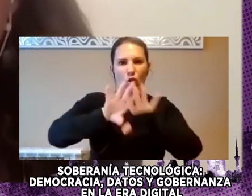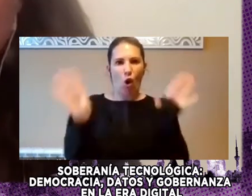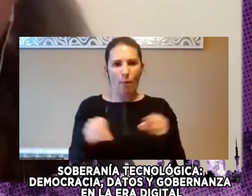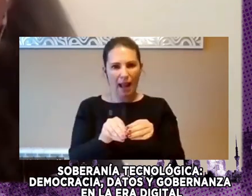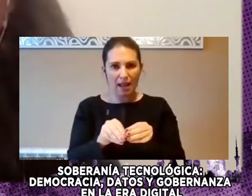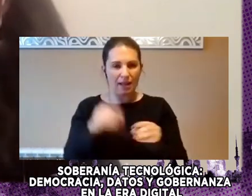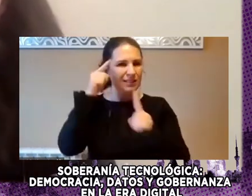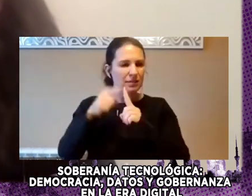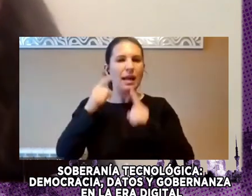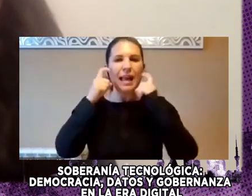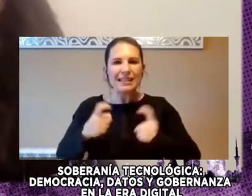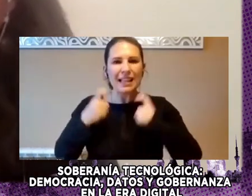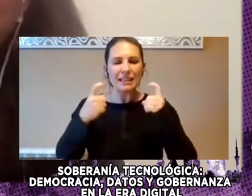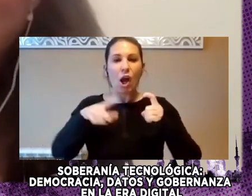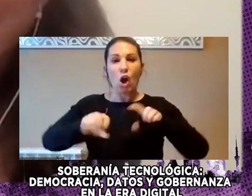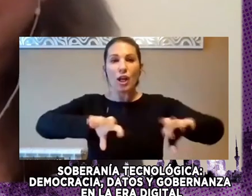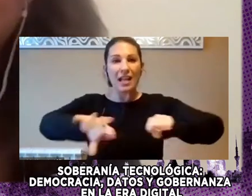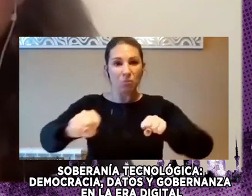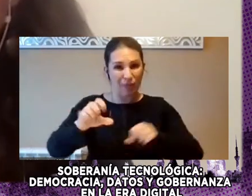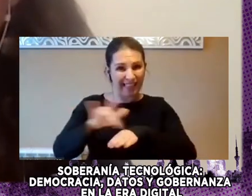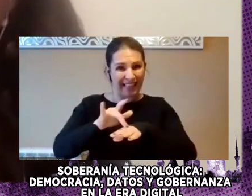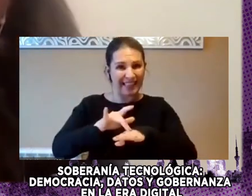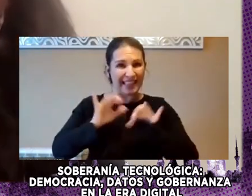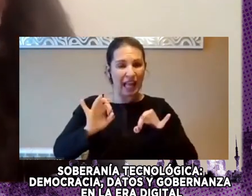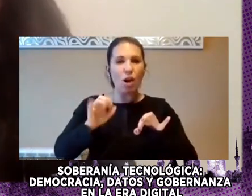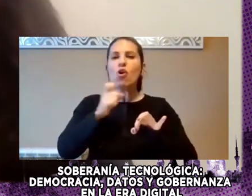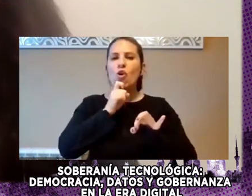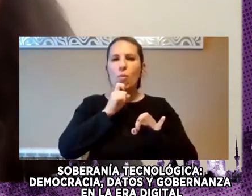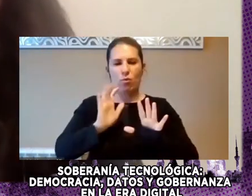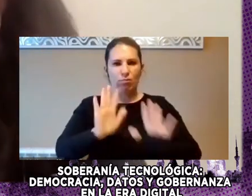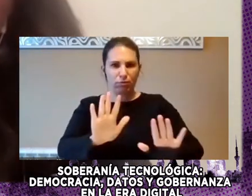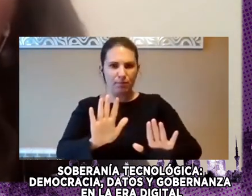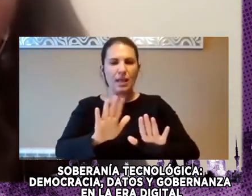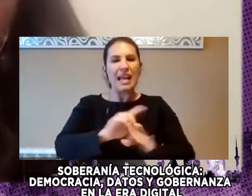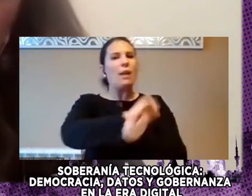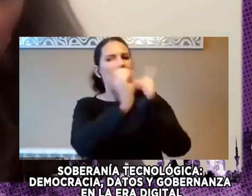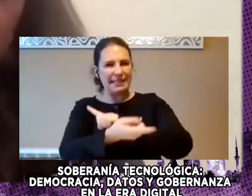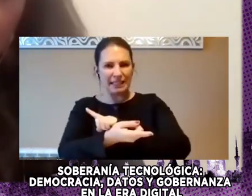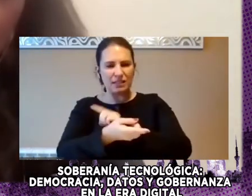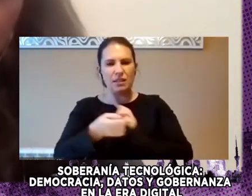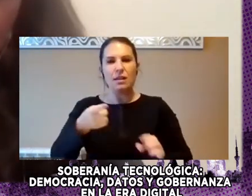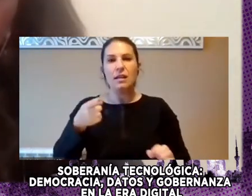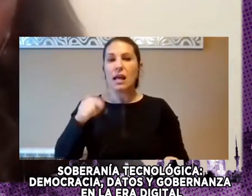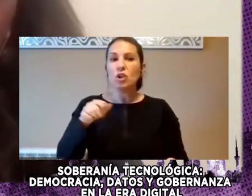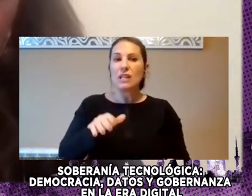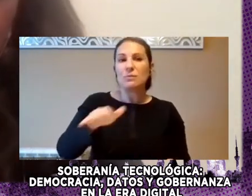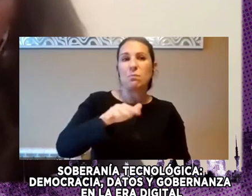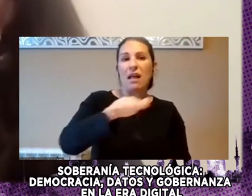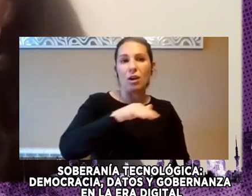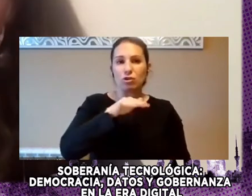Desacelerar Este Colonialismo Digital Resistirlo Y Revertirlo Y Creo Que Son Espacios Que Nos Que Nos